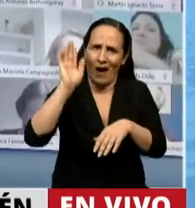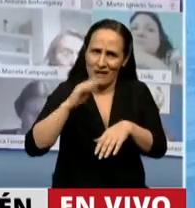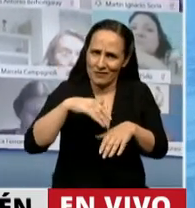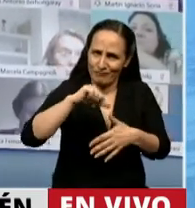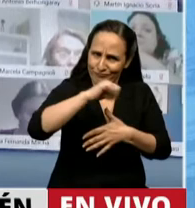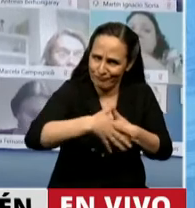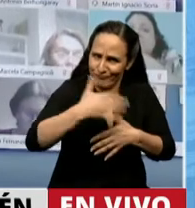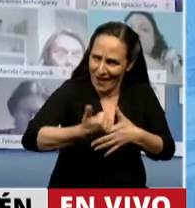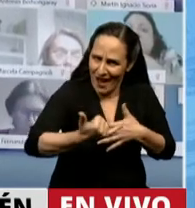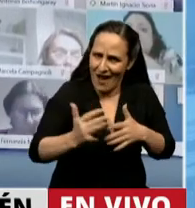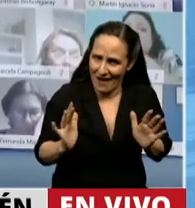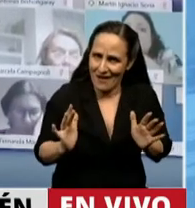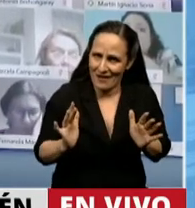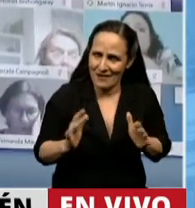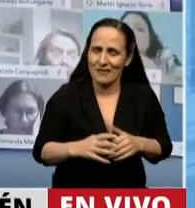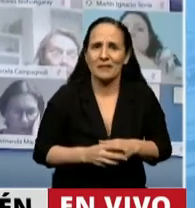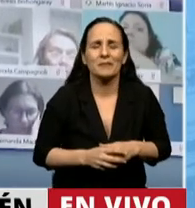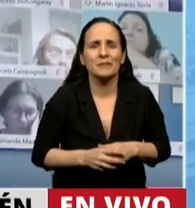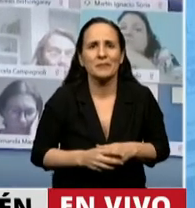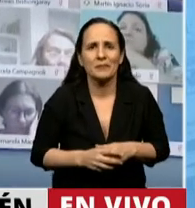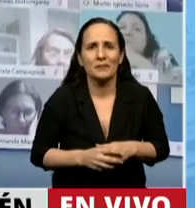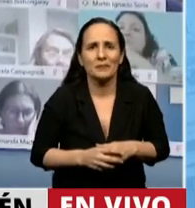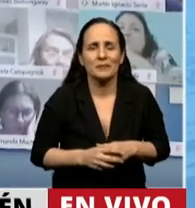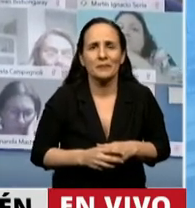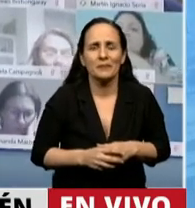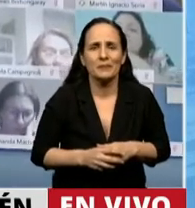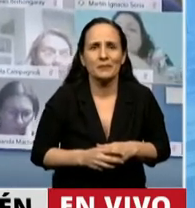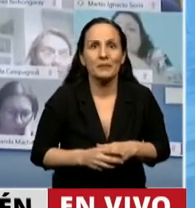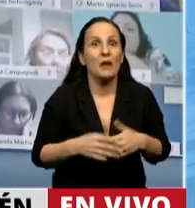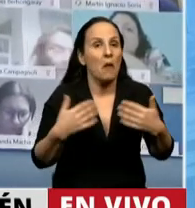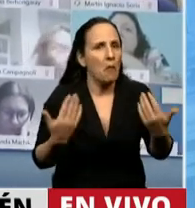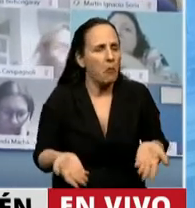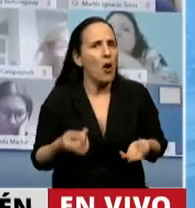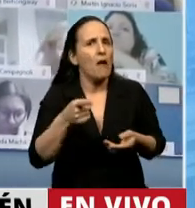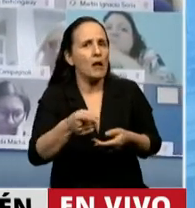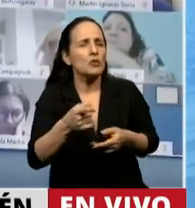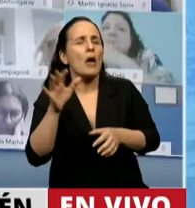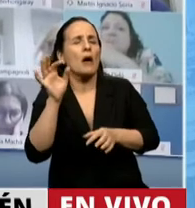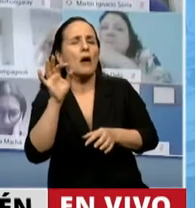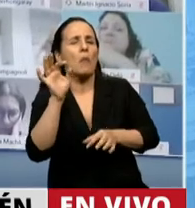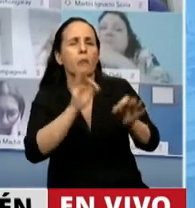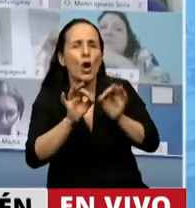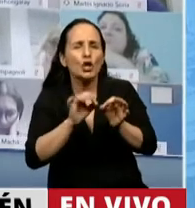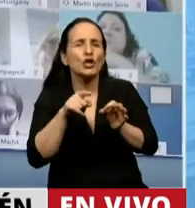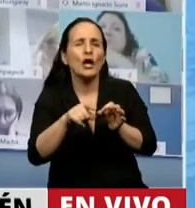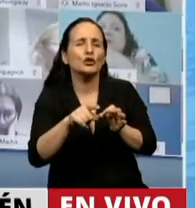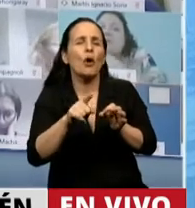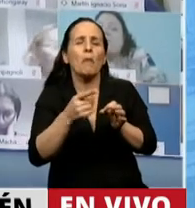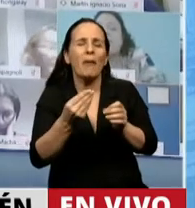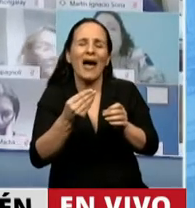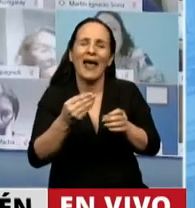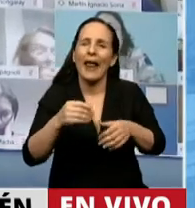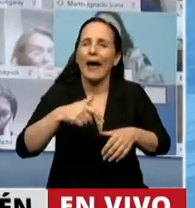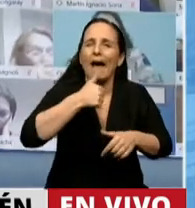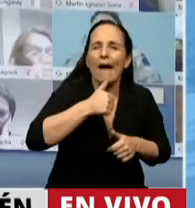Estos han impulsado el despliegue de proyectos de aprovechamiento de recursos naturales a gran